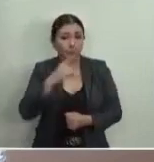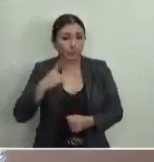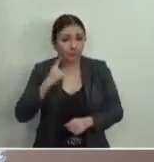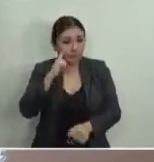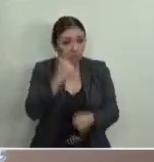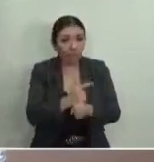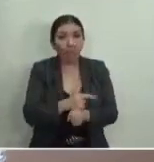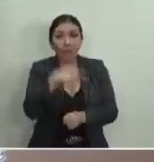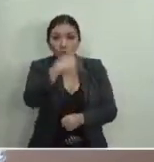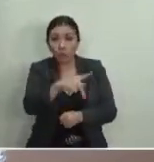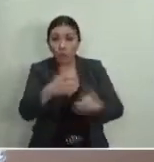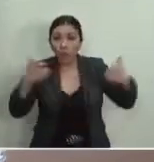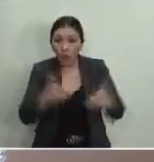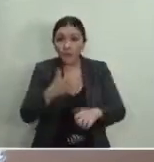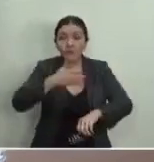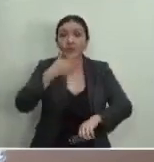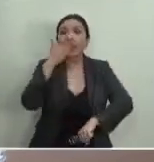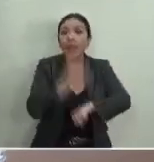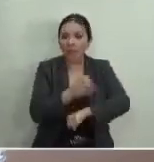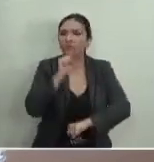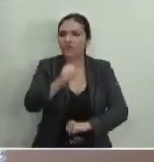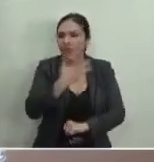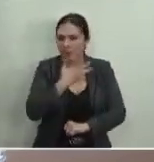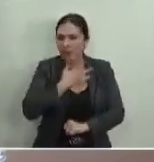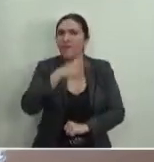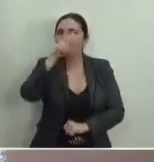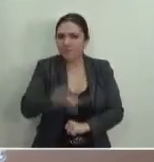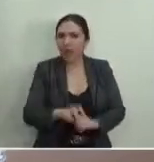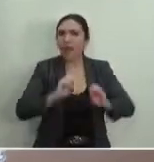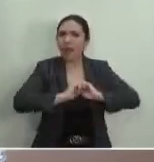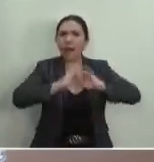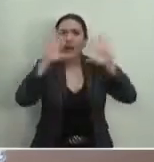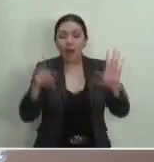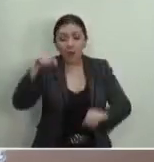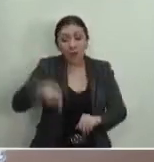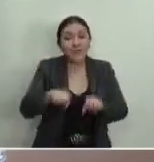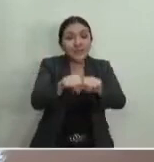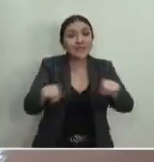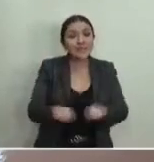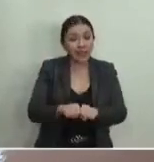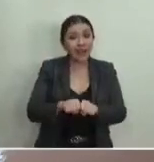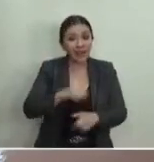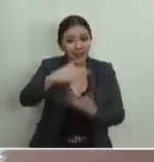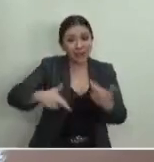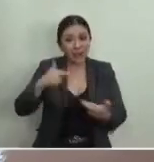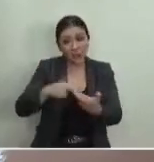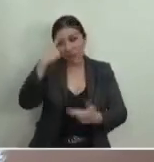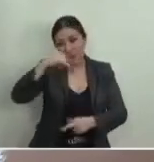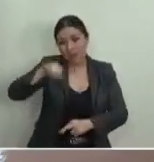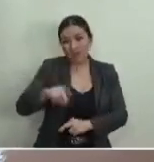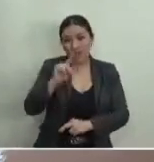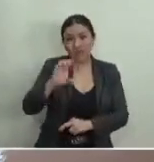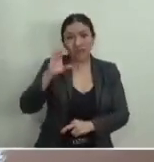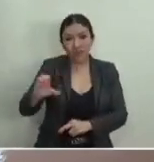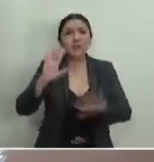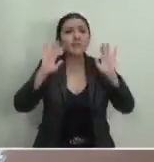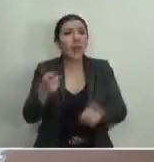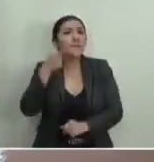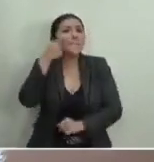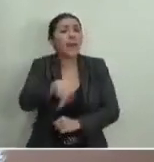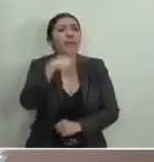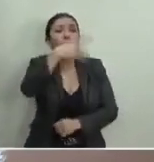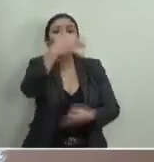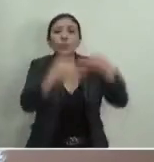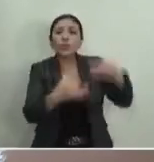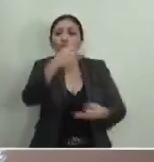cadena impugnativa se ha seguido y ha sido clara en cuanto a que esta sala regional, en el juicio de la ciudadanía previo, ordenó al Tribunal Local